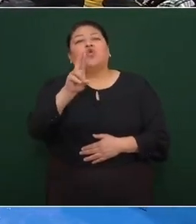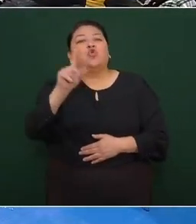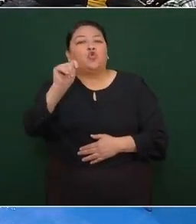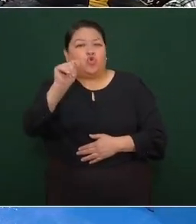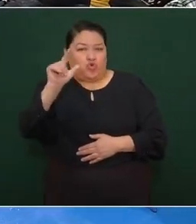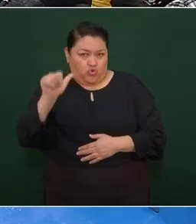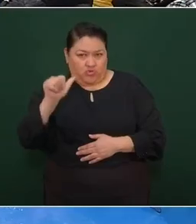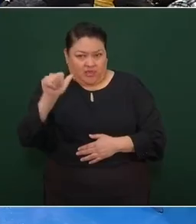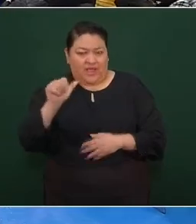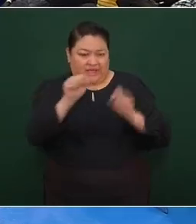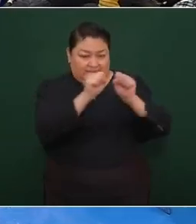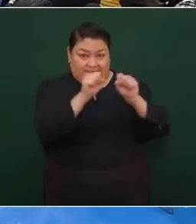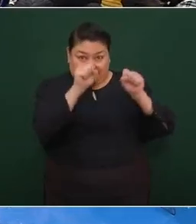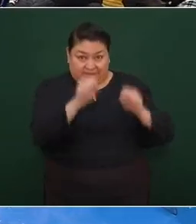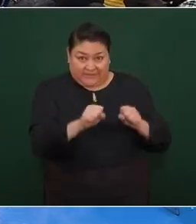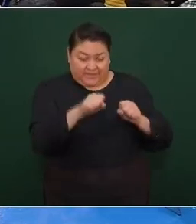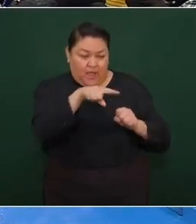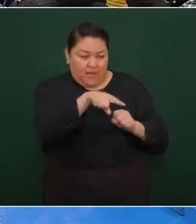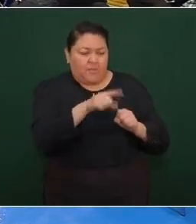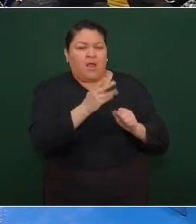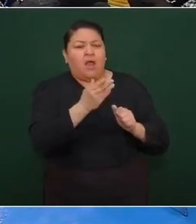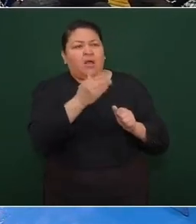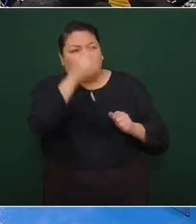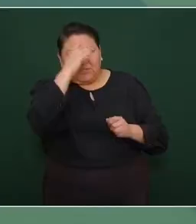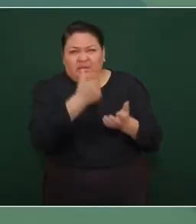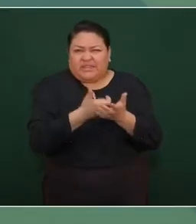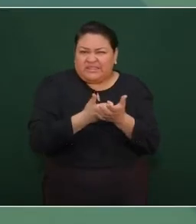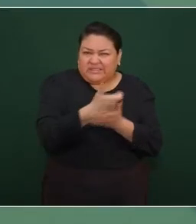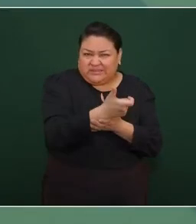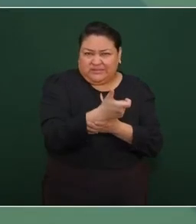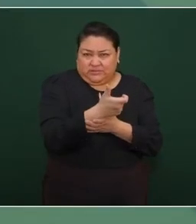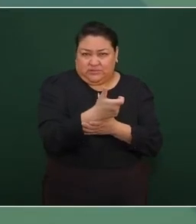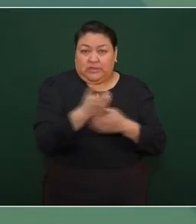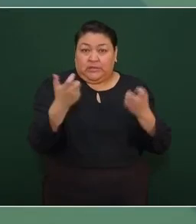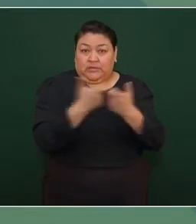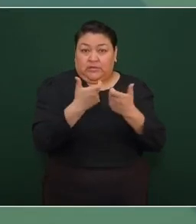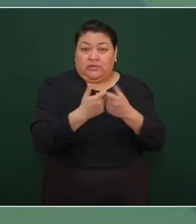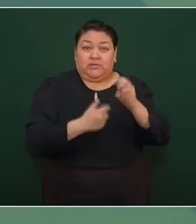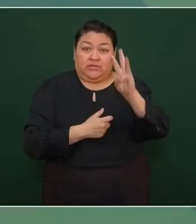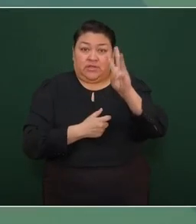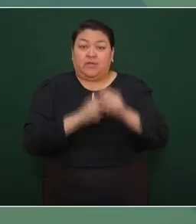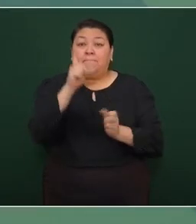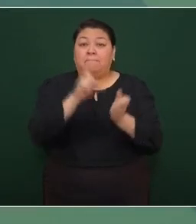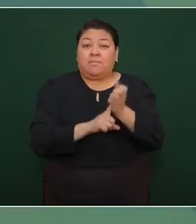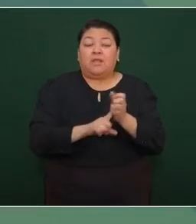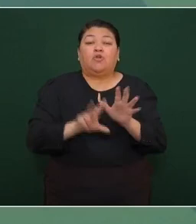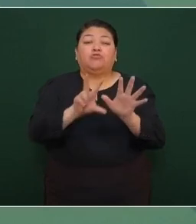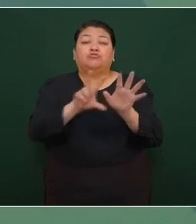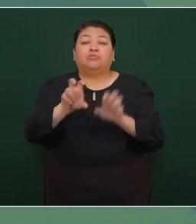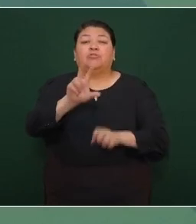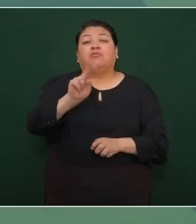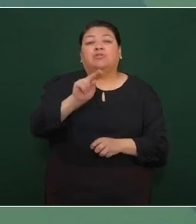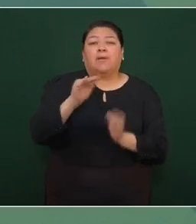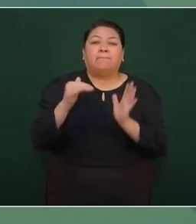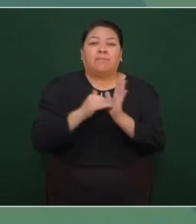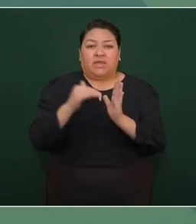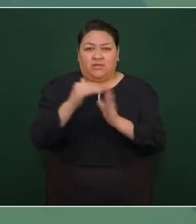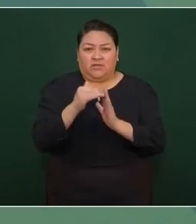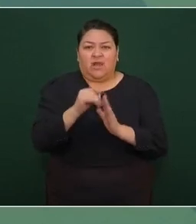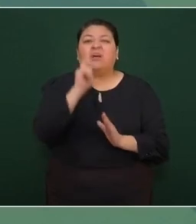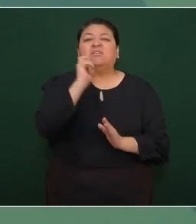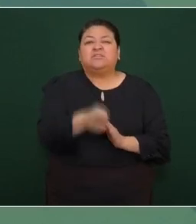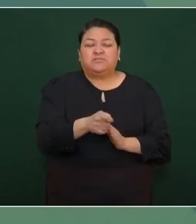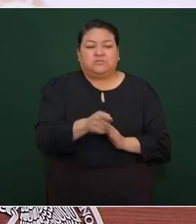público masivo, que se realiza con una inversión tripartita de mil 880 millones de pesos, este